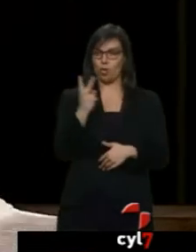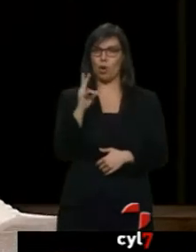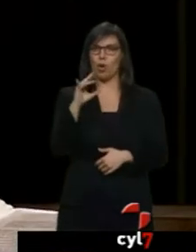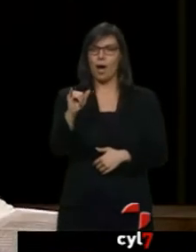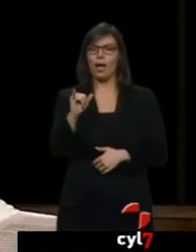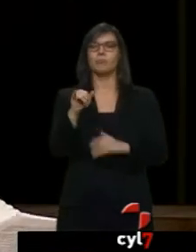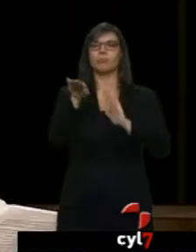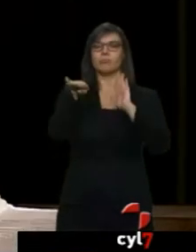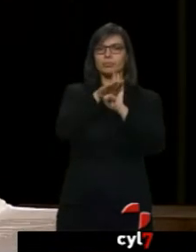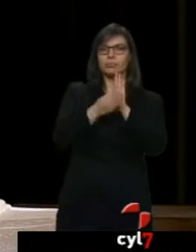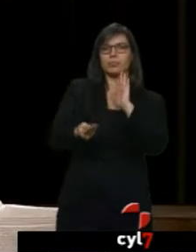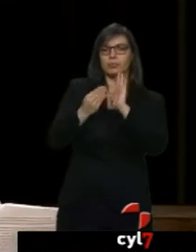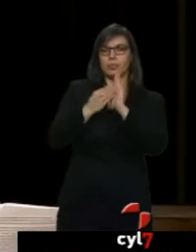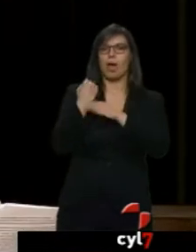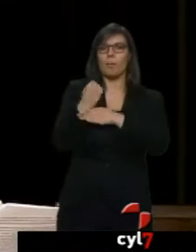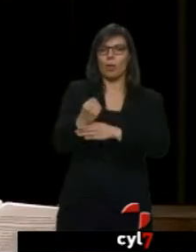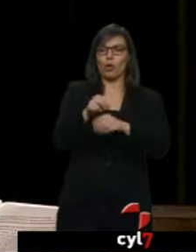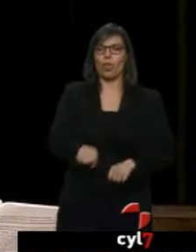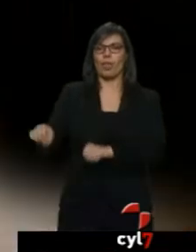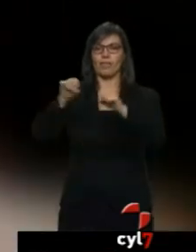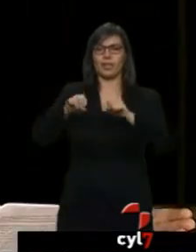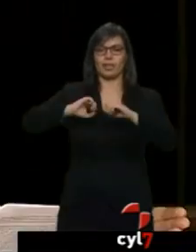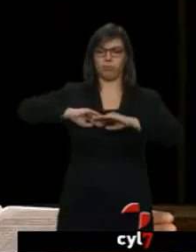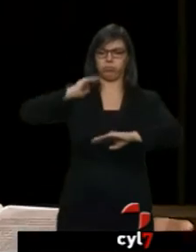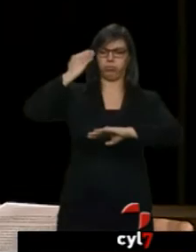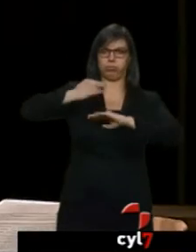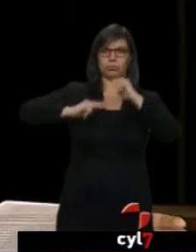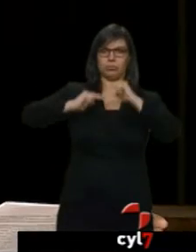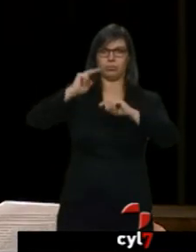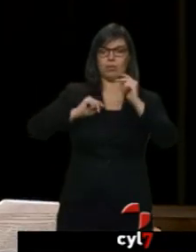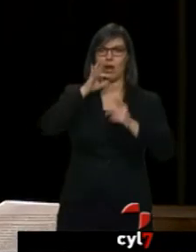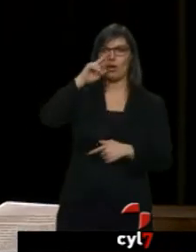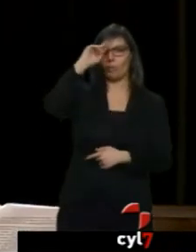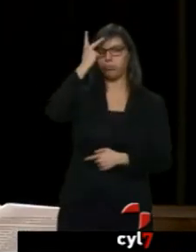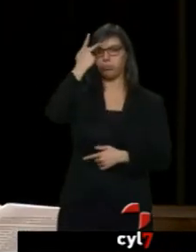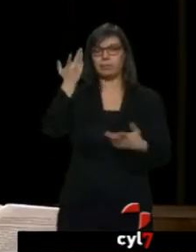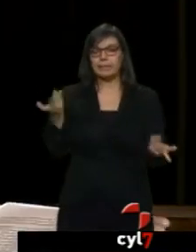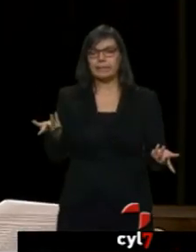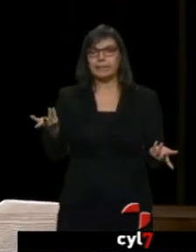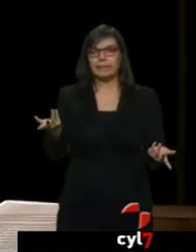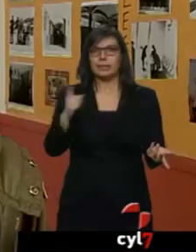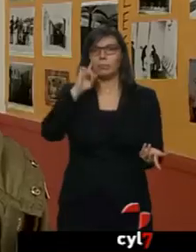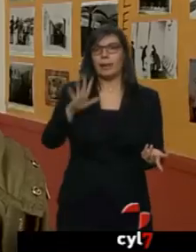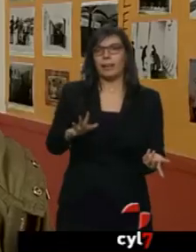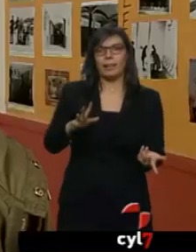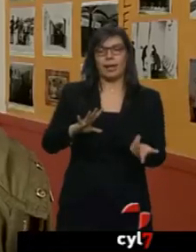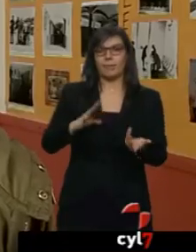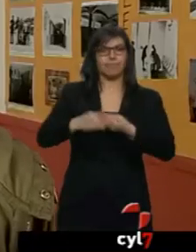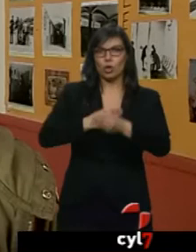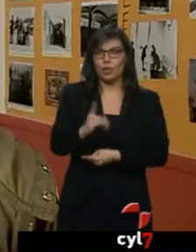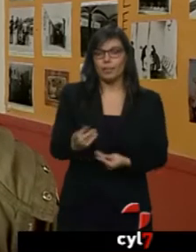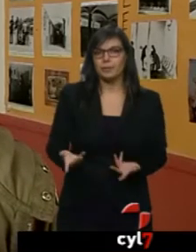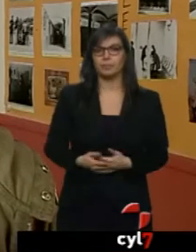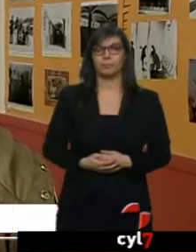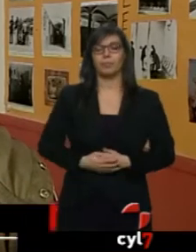defensa del soterramiento... ...pues de repente hay un cambio y ahora ya resulta que no se va a soterrar. En los programas de gobierno